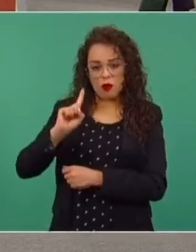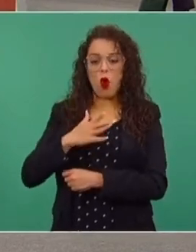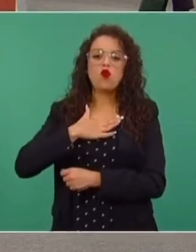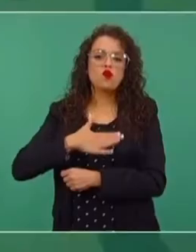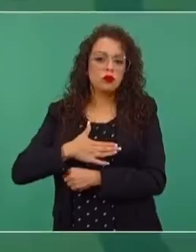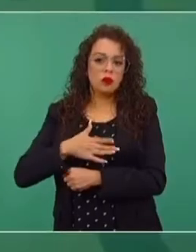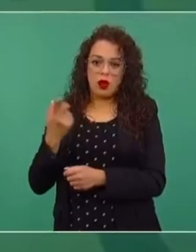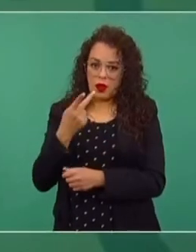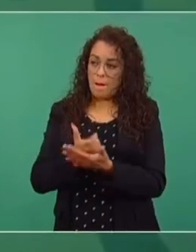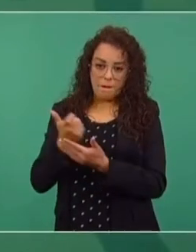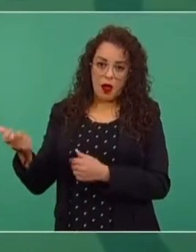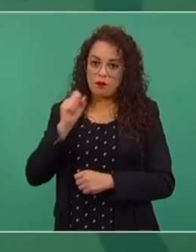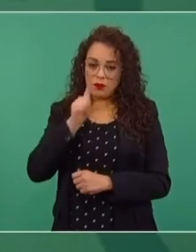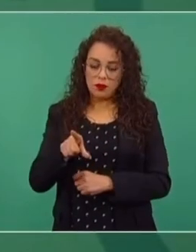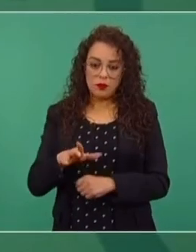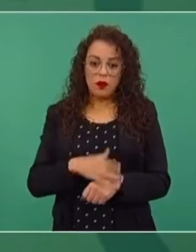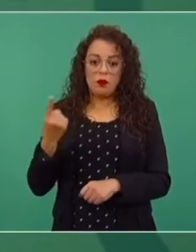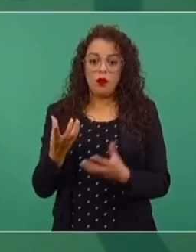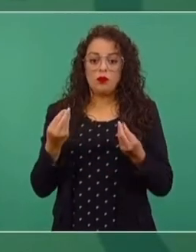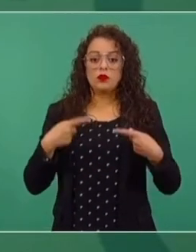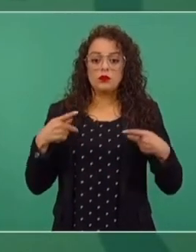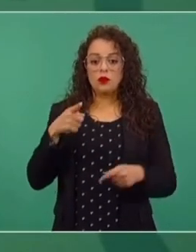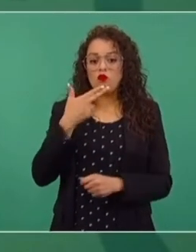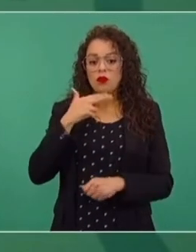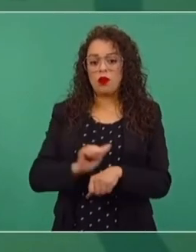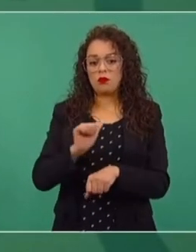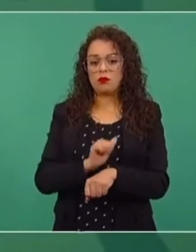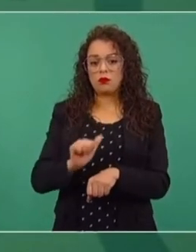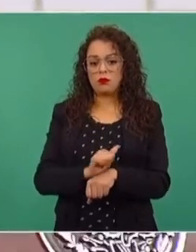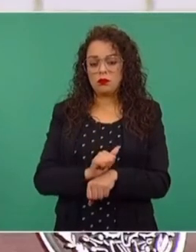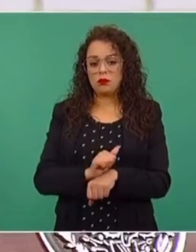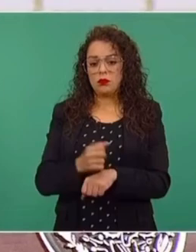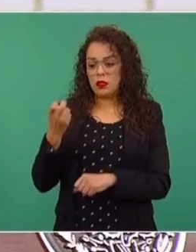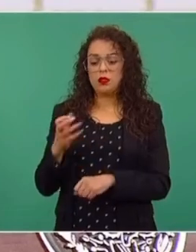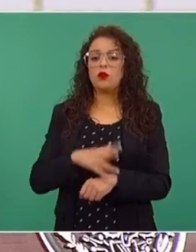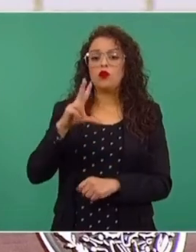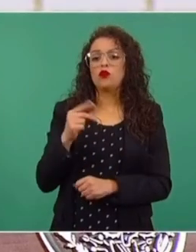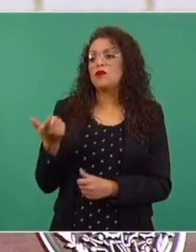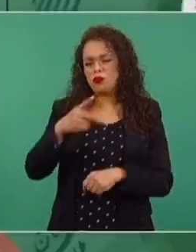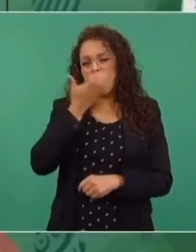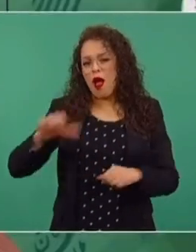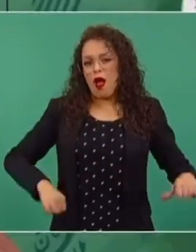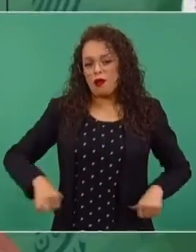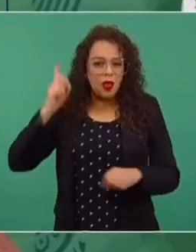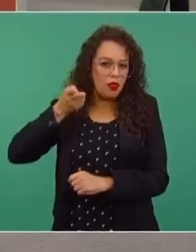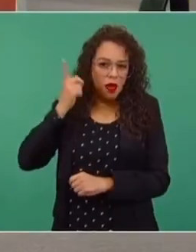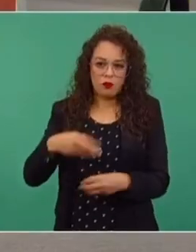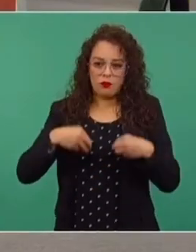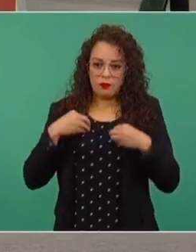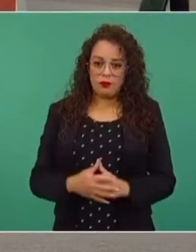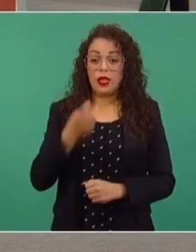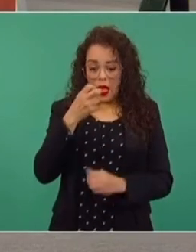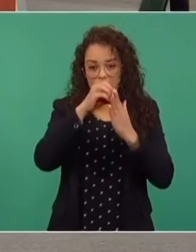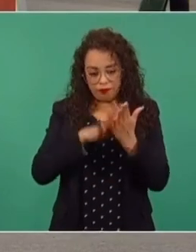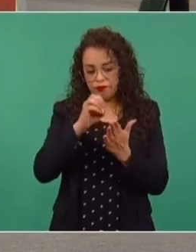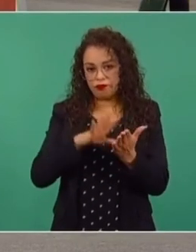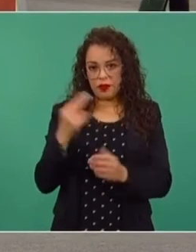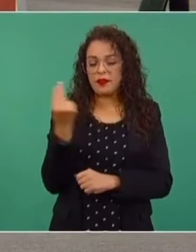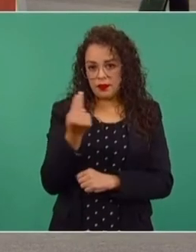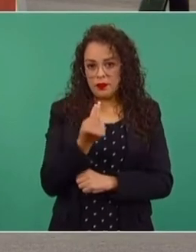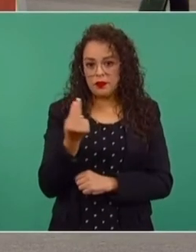justa, porque también hay mucha gente que utiliza esos carros porque no tienen para comprar un carro de agencia, entonces vamos a hacer un registro,